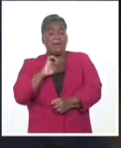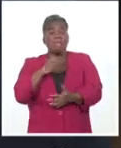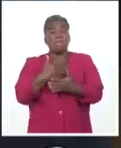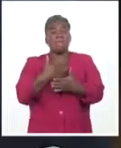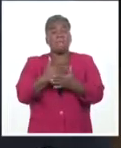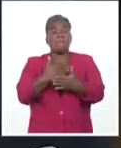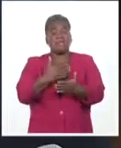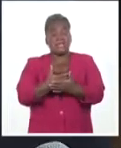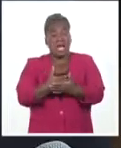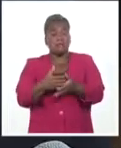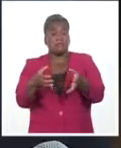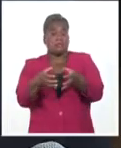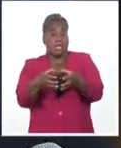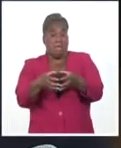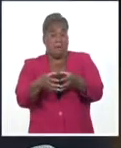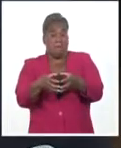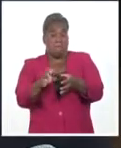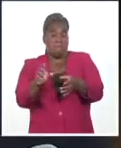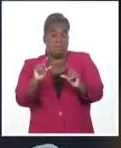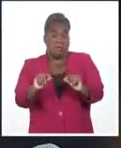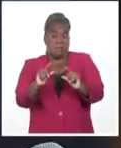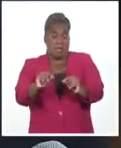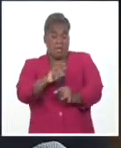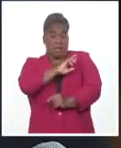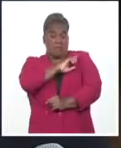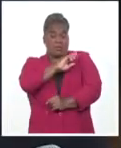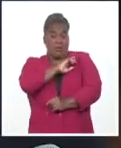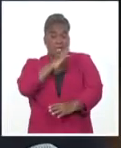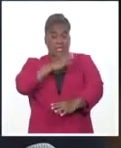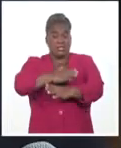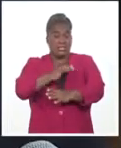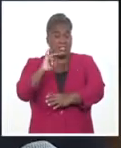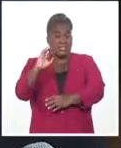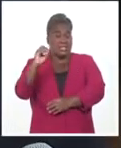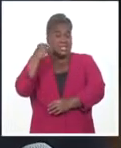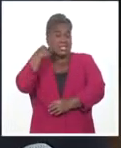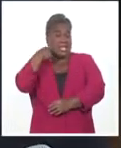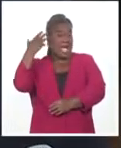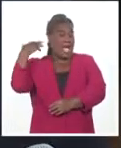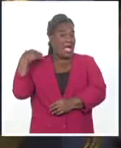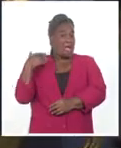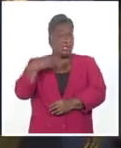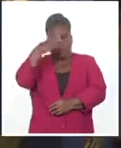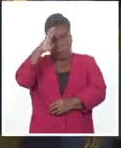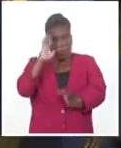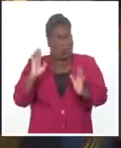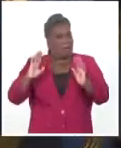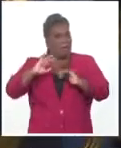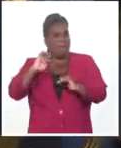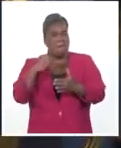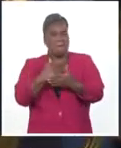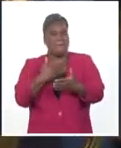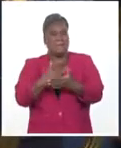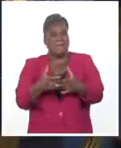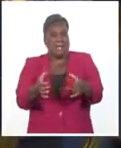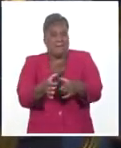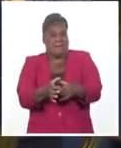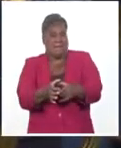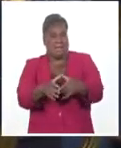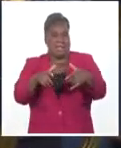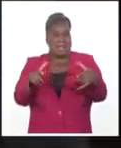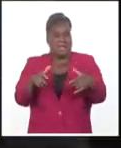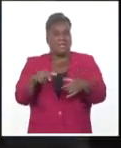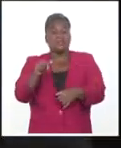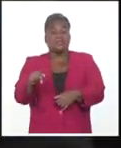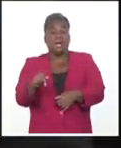sociedades mercantiles de sociedades responsables limitadas que hace 60 años, más de 60 años en Cuba no han existido. Al pronunciar las palabras